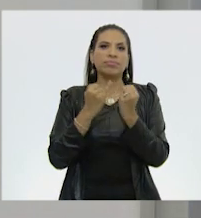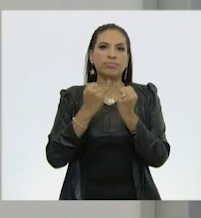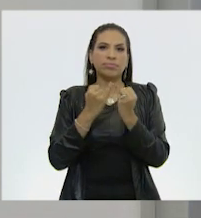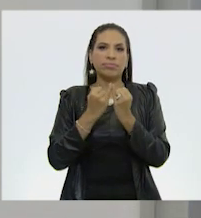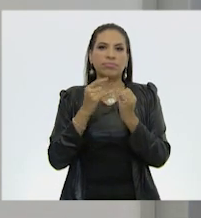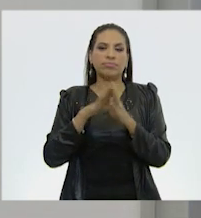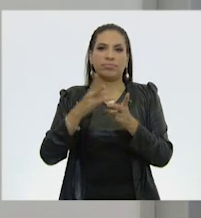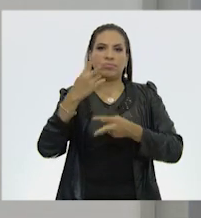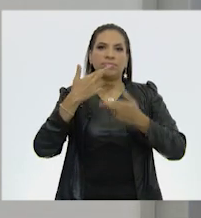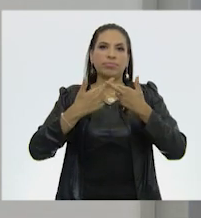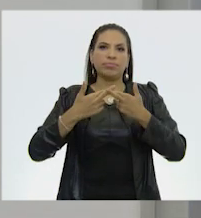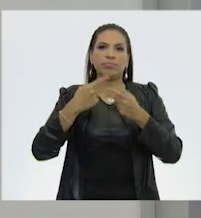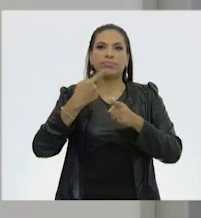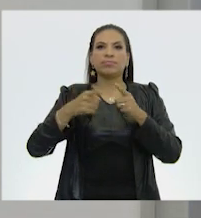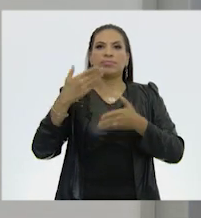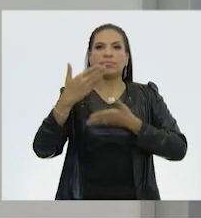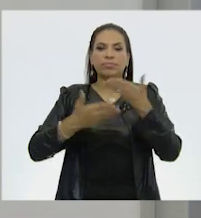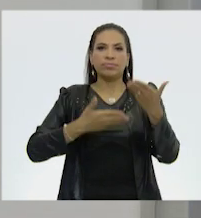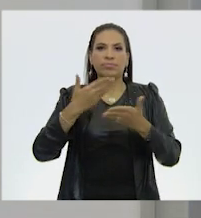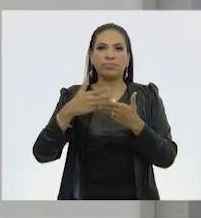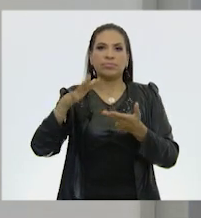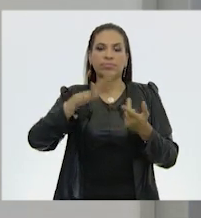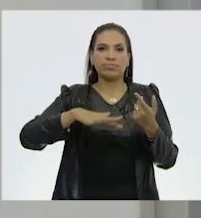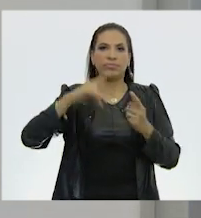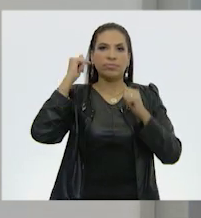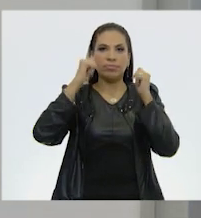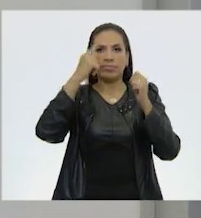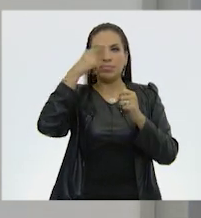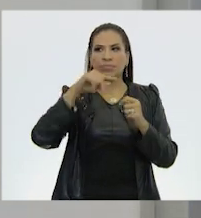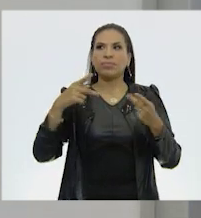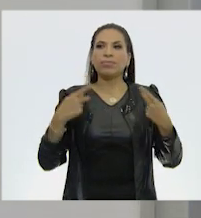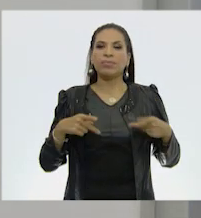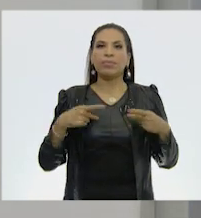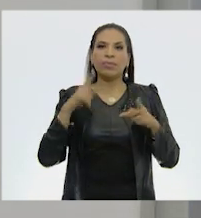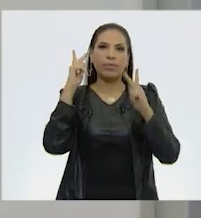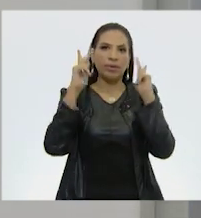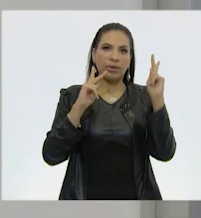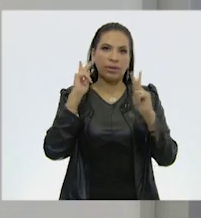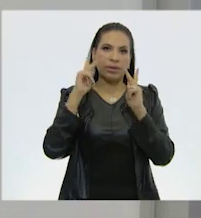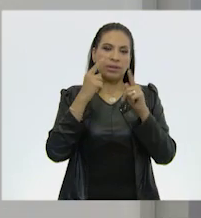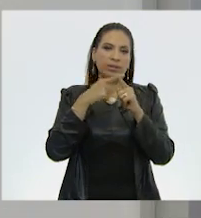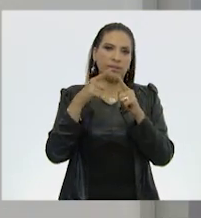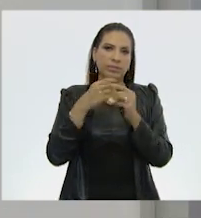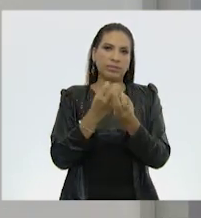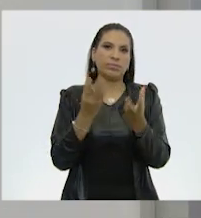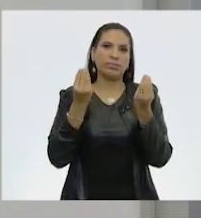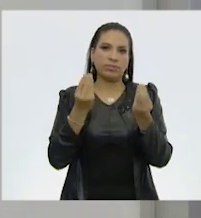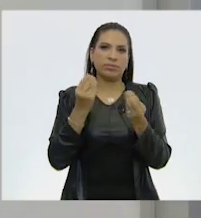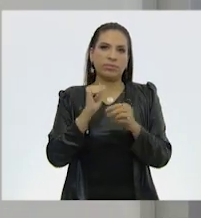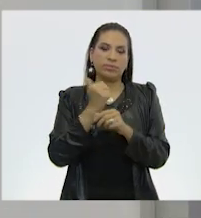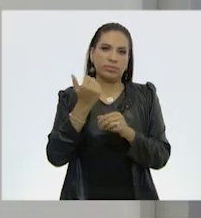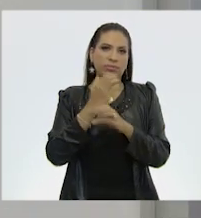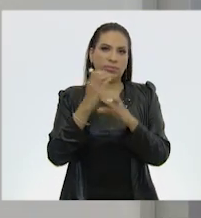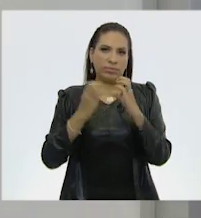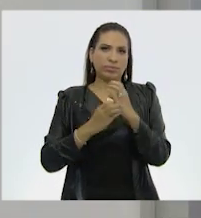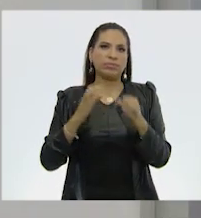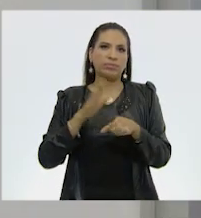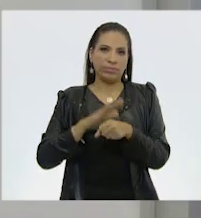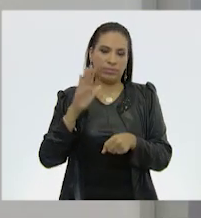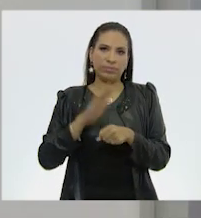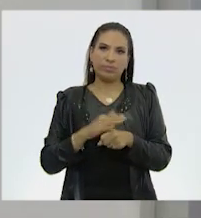la oferta de servicios ecoturísticos para las personas visitantes. Entre muchas otras prácticas más.